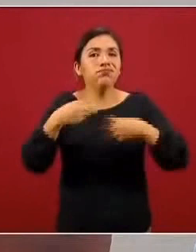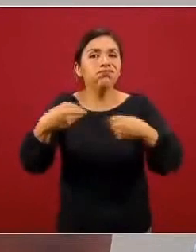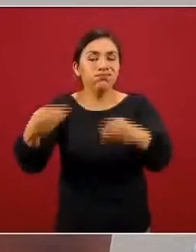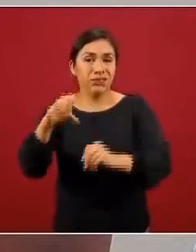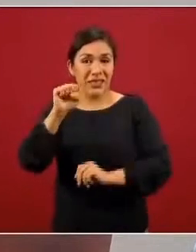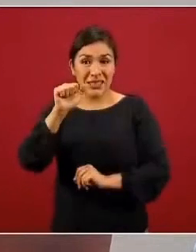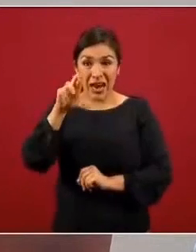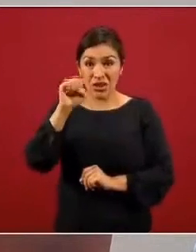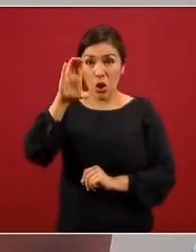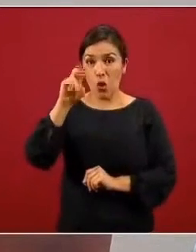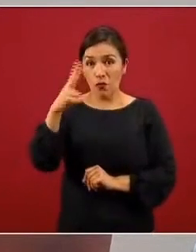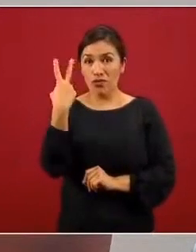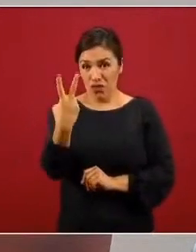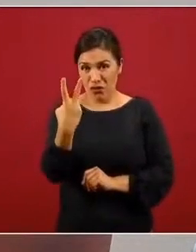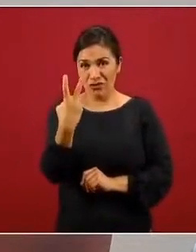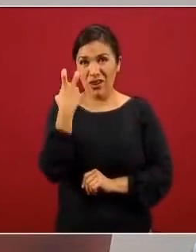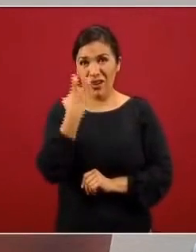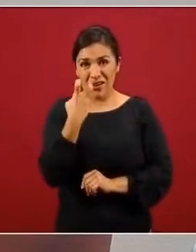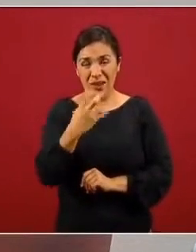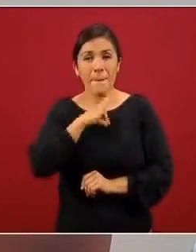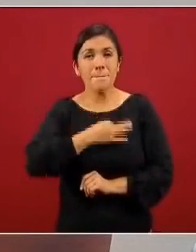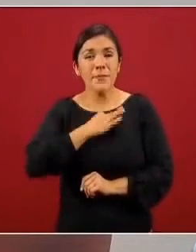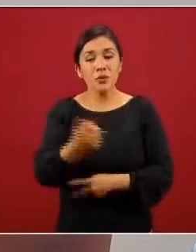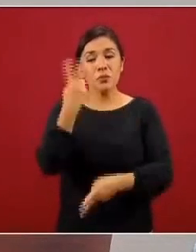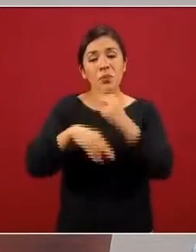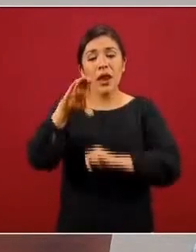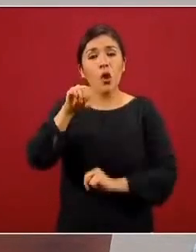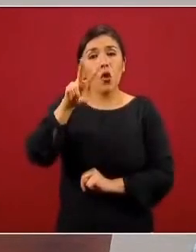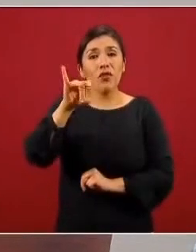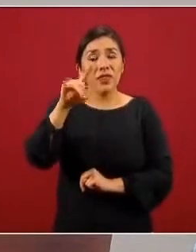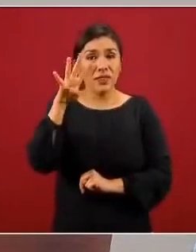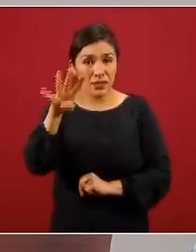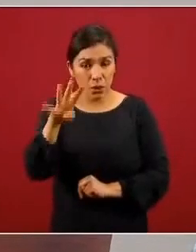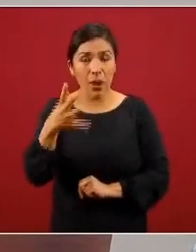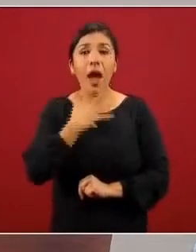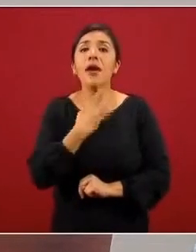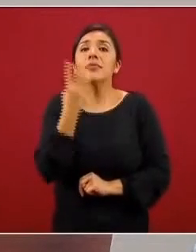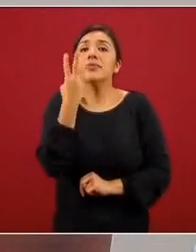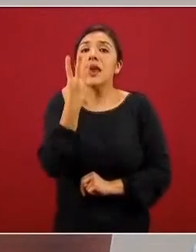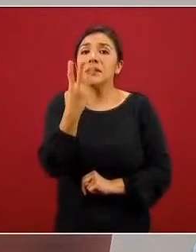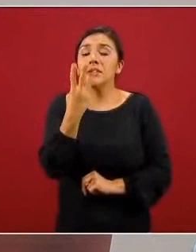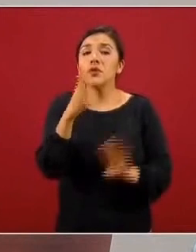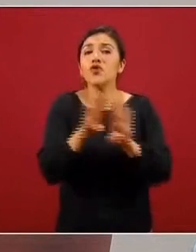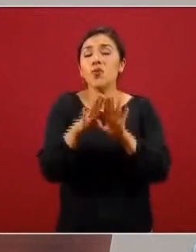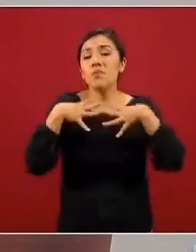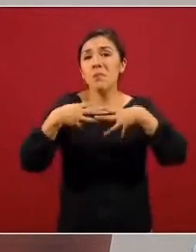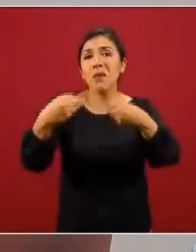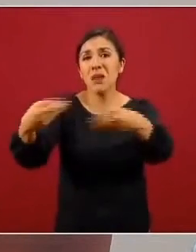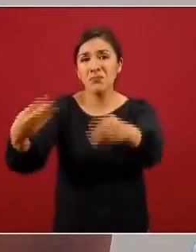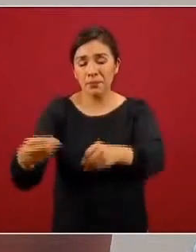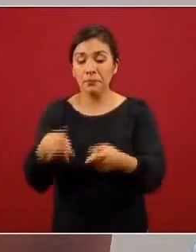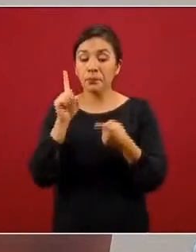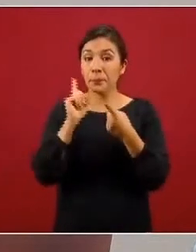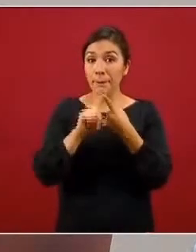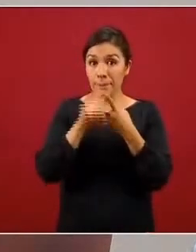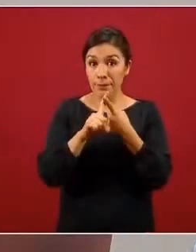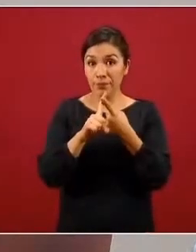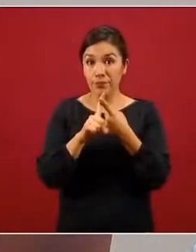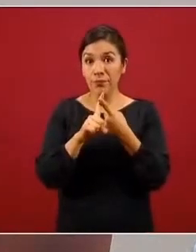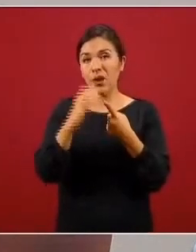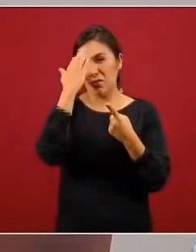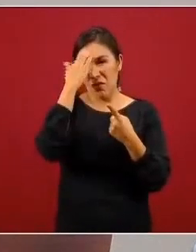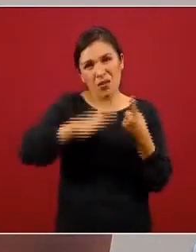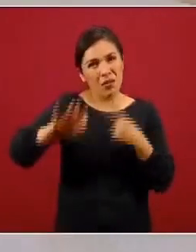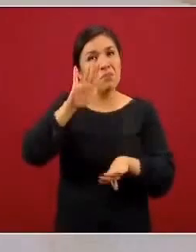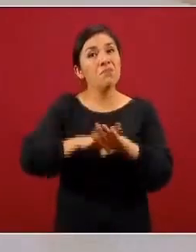-CoV-2 que es el virus que genera COVID-19 existen tres mecanismos de transmisión el primero y el que se